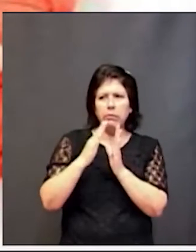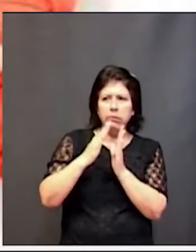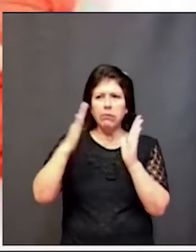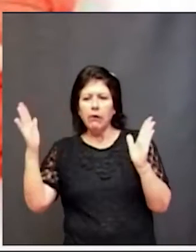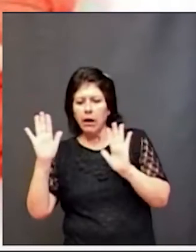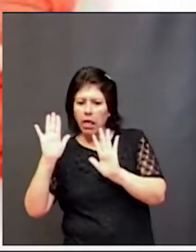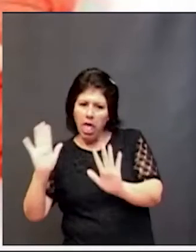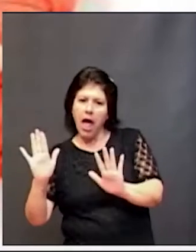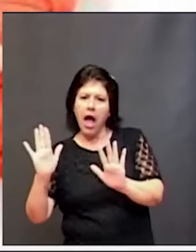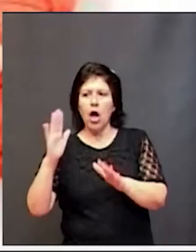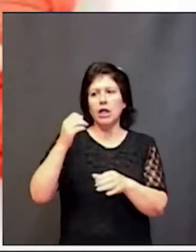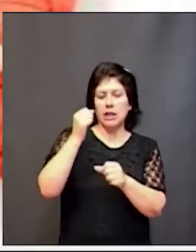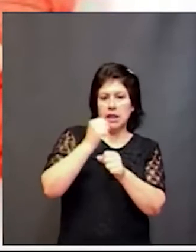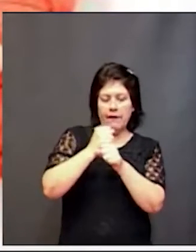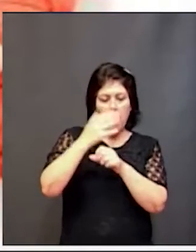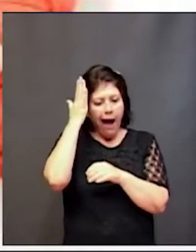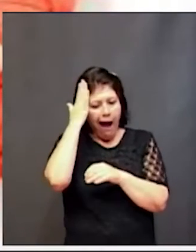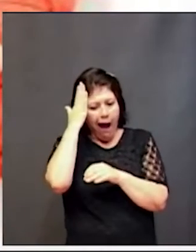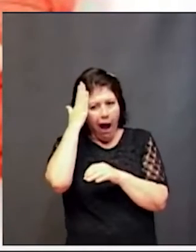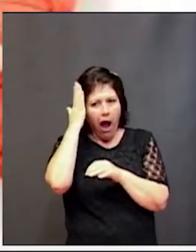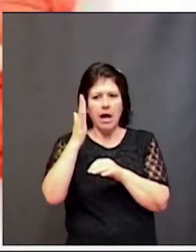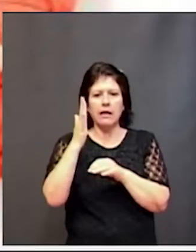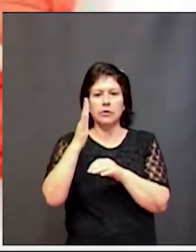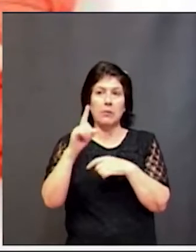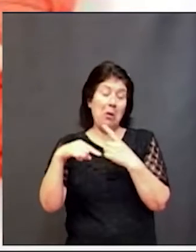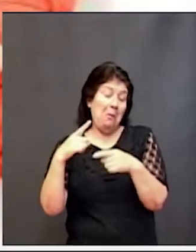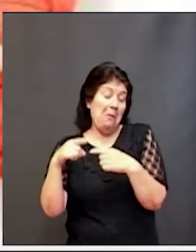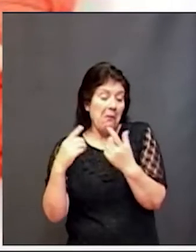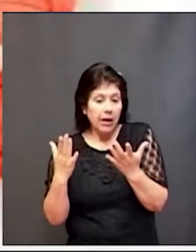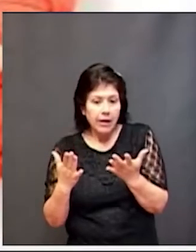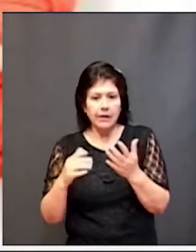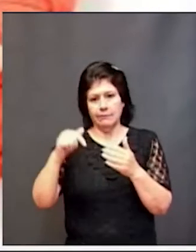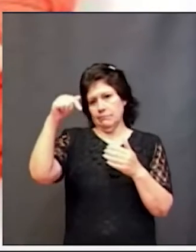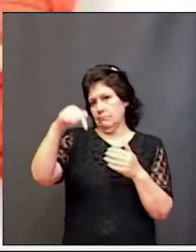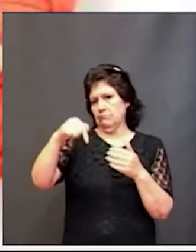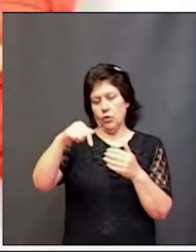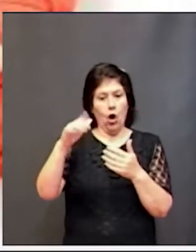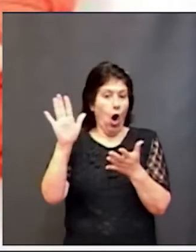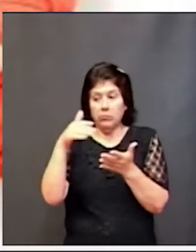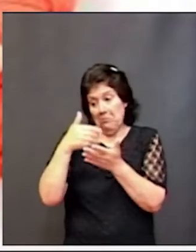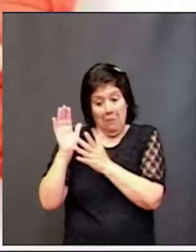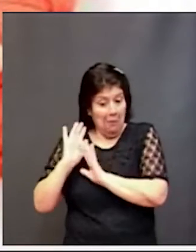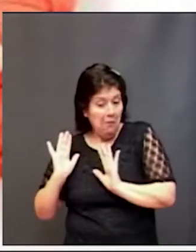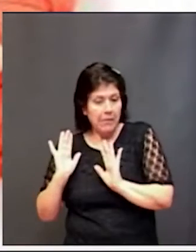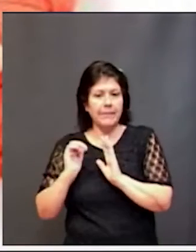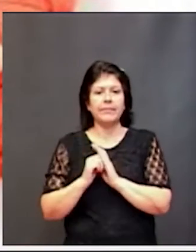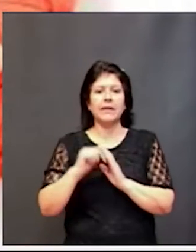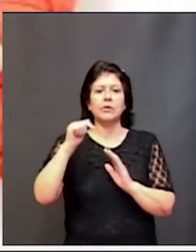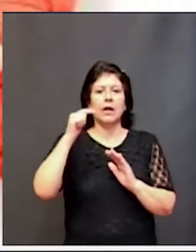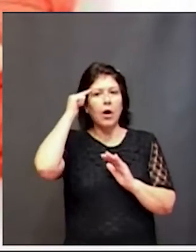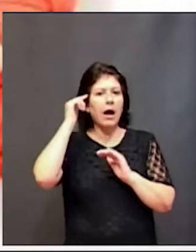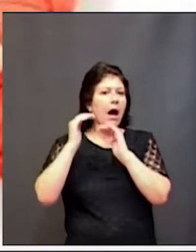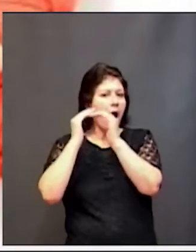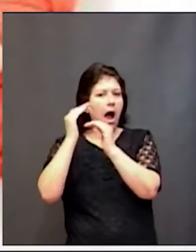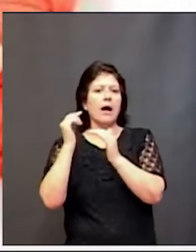ahí en la memoria de trabajo y queda solamente para un uso funcional actual y se descarta eso se llama también una capacidad de